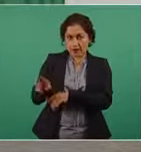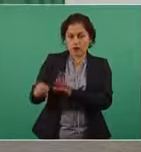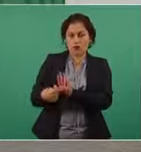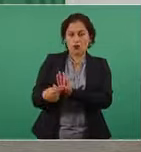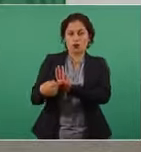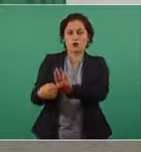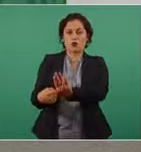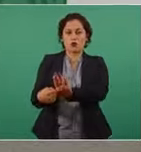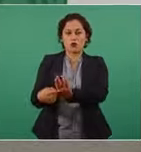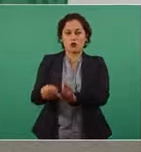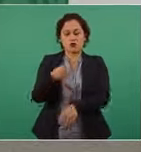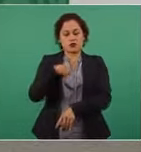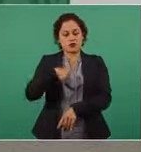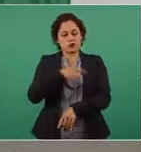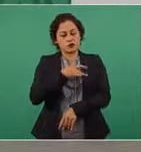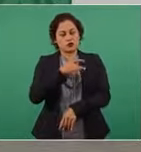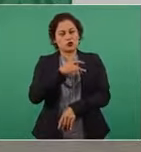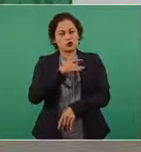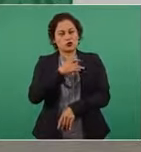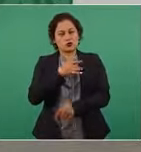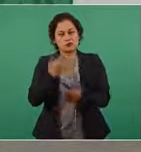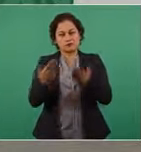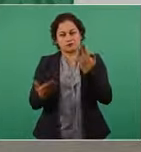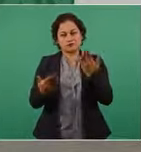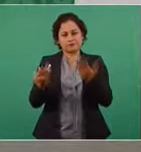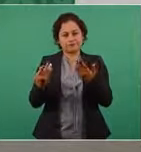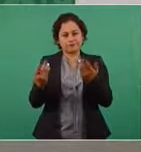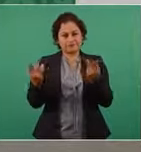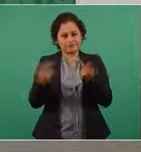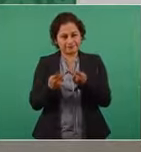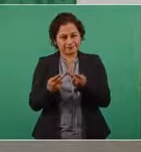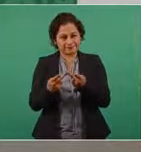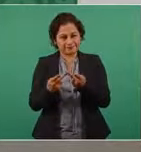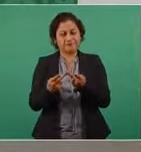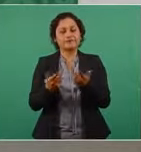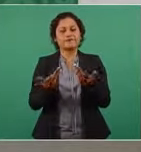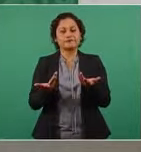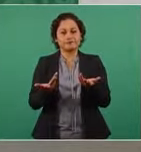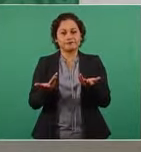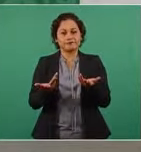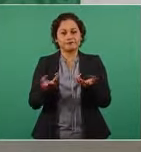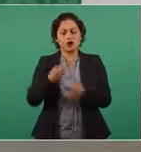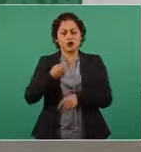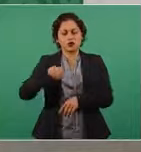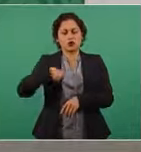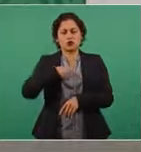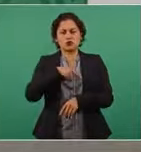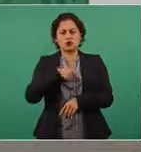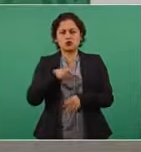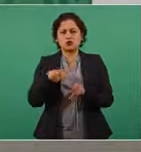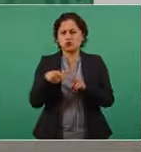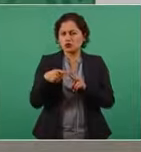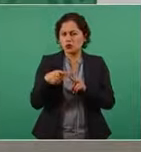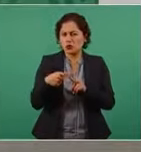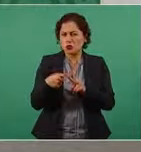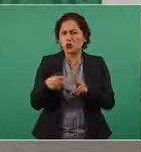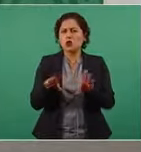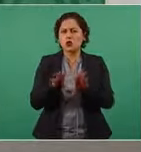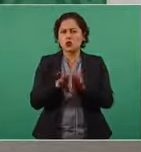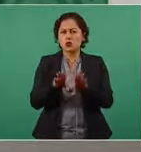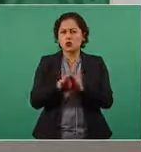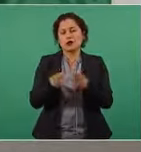oficial coincide. ¿Cómo le hacemos nosotros? Tenemos un